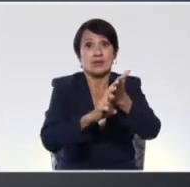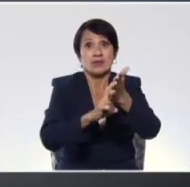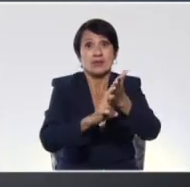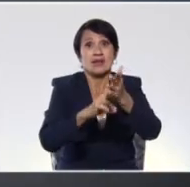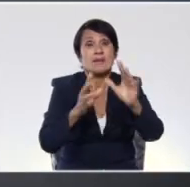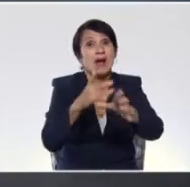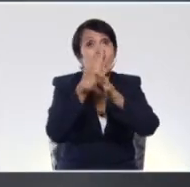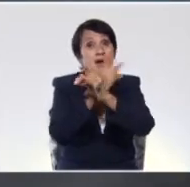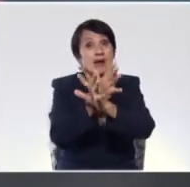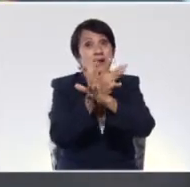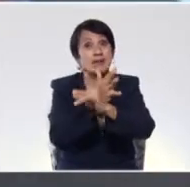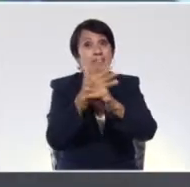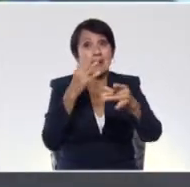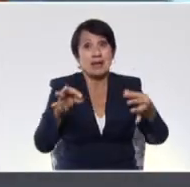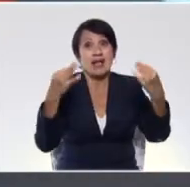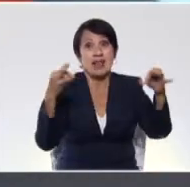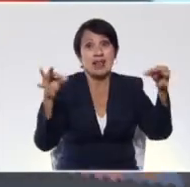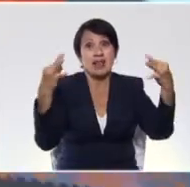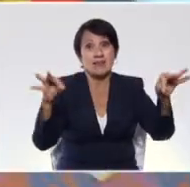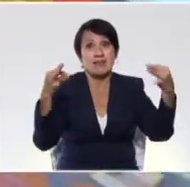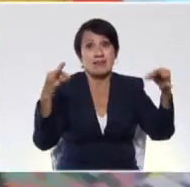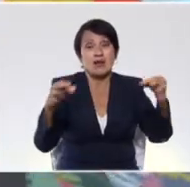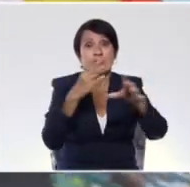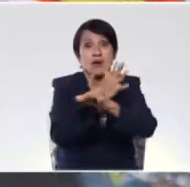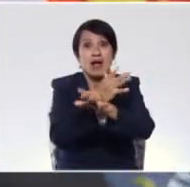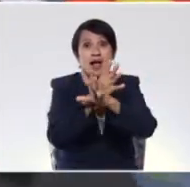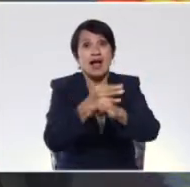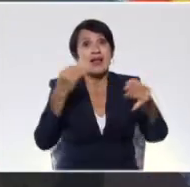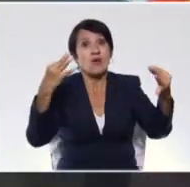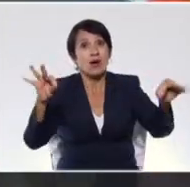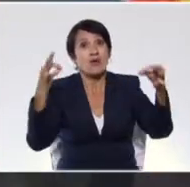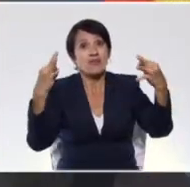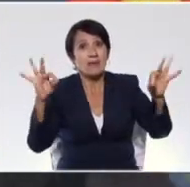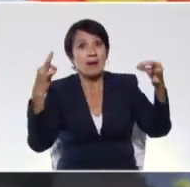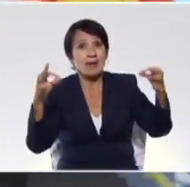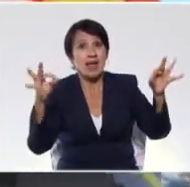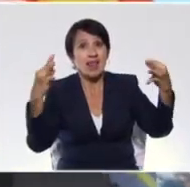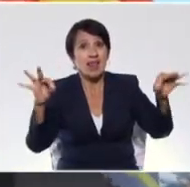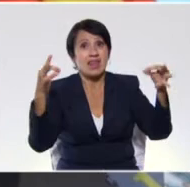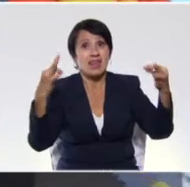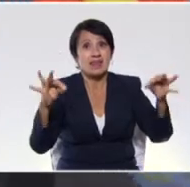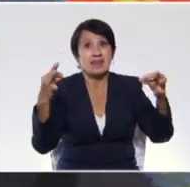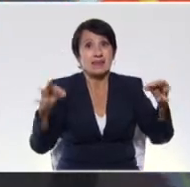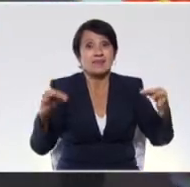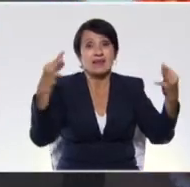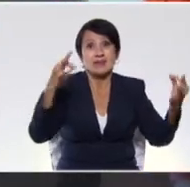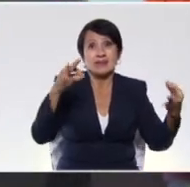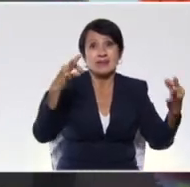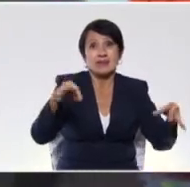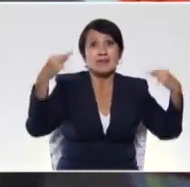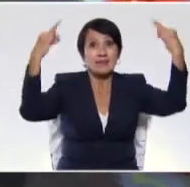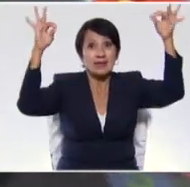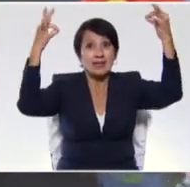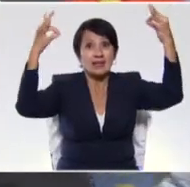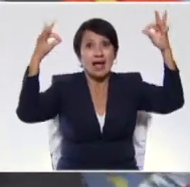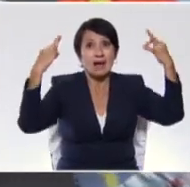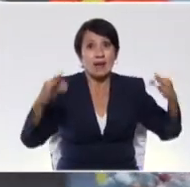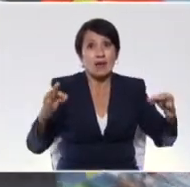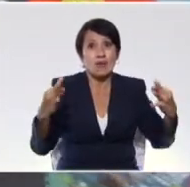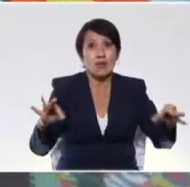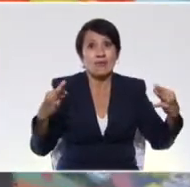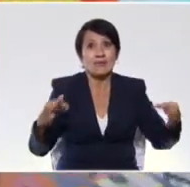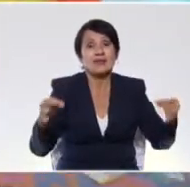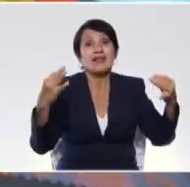Vamos a jugar el juego del papel. Vamos a jugar el juego del papel. Papel arriba, papel